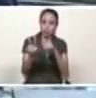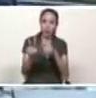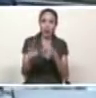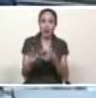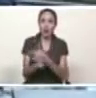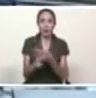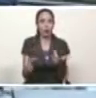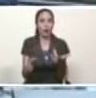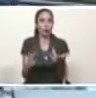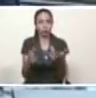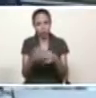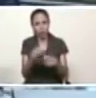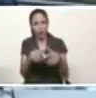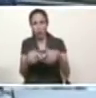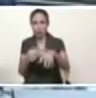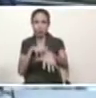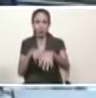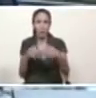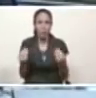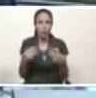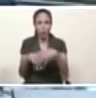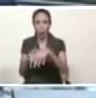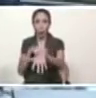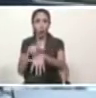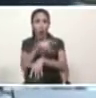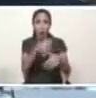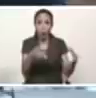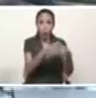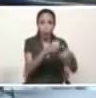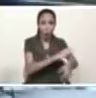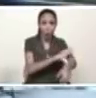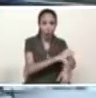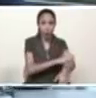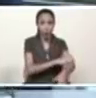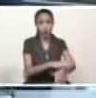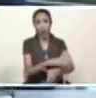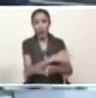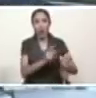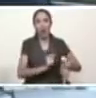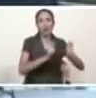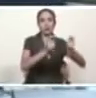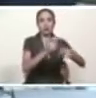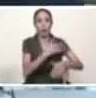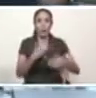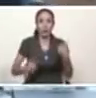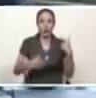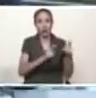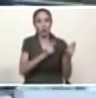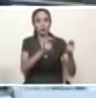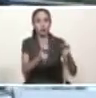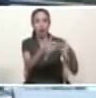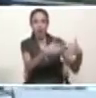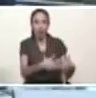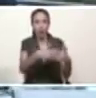grupo opositor de títeres que quieren imponer desde Estados Unidos Venezuela es mucho más grande